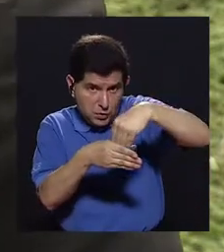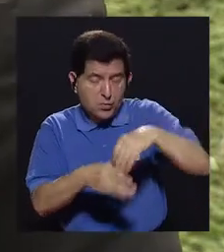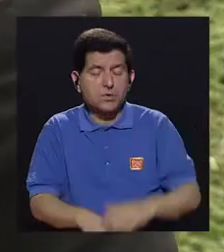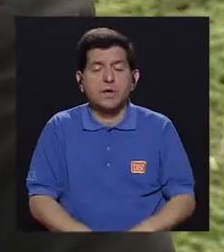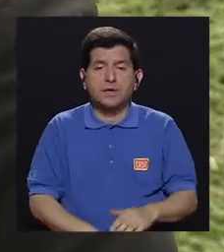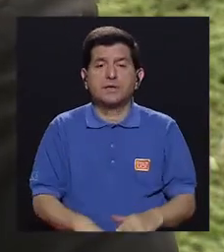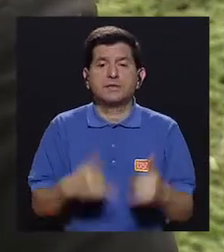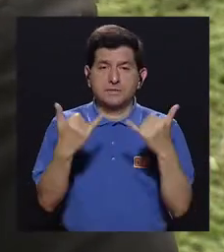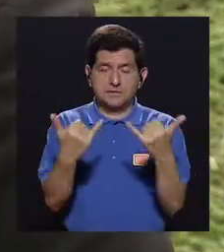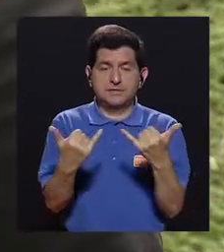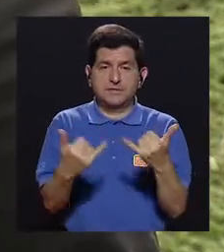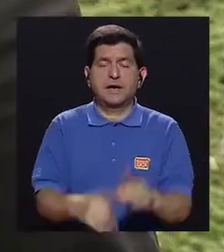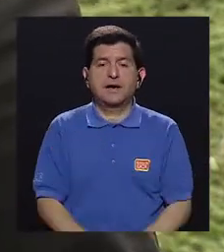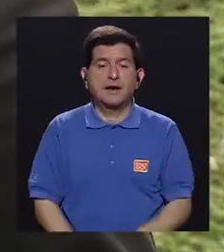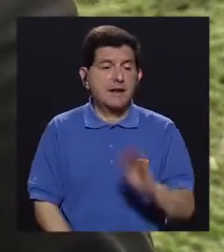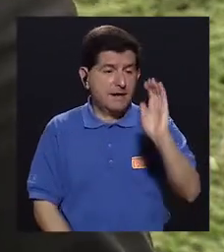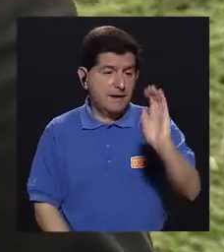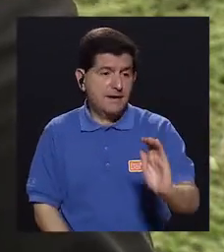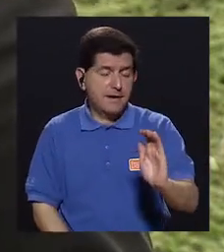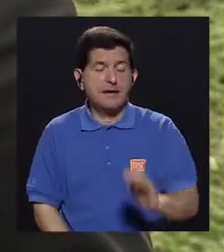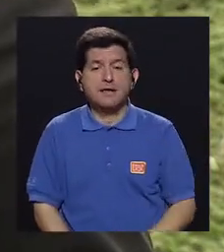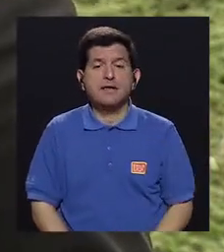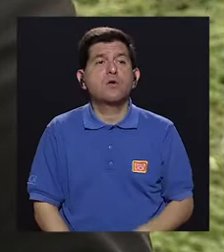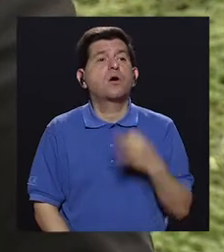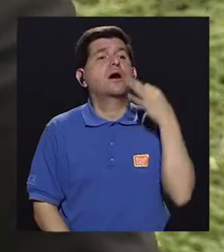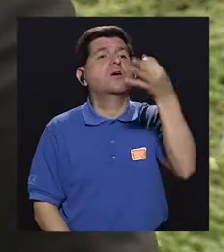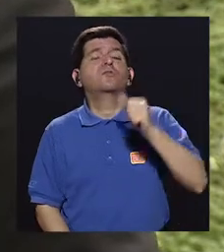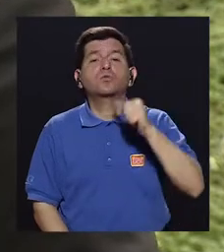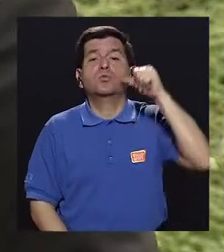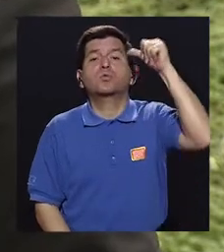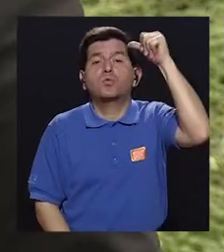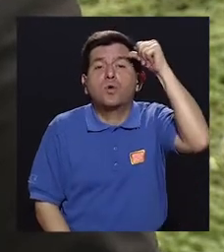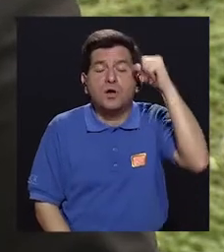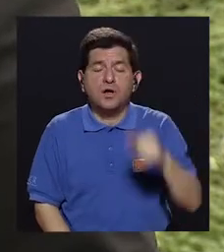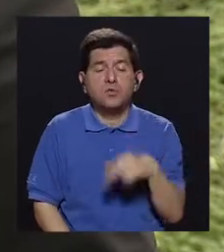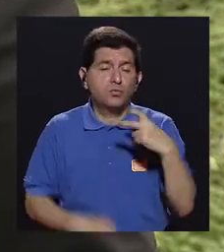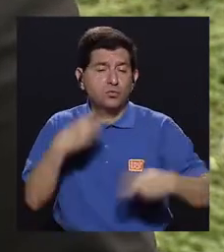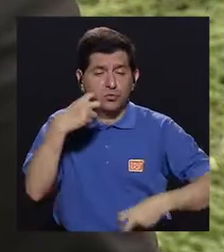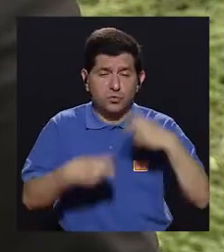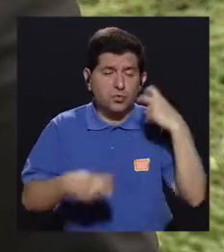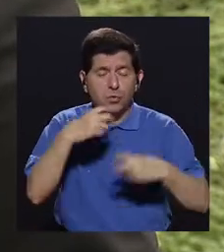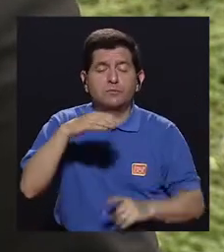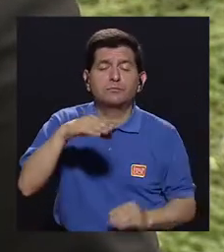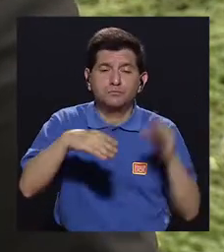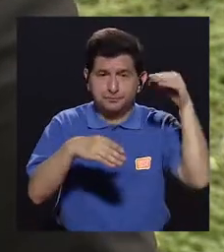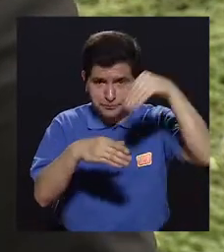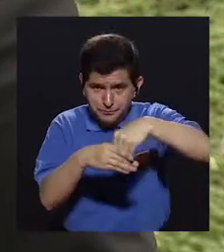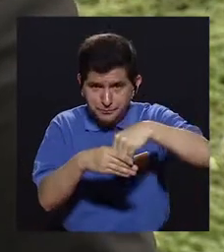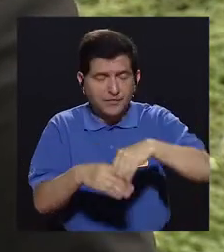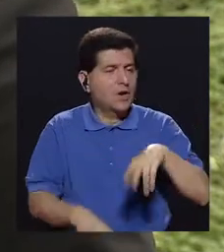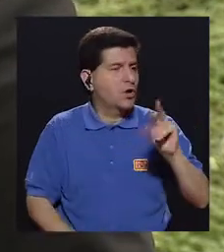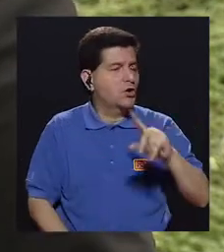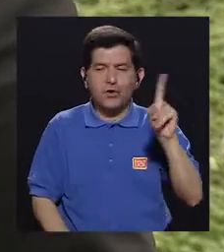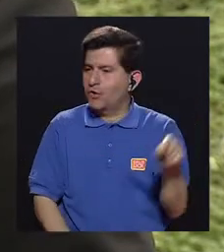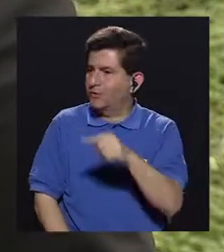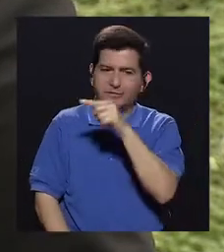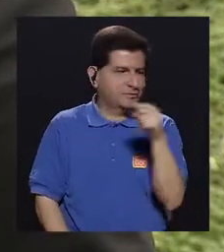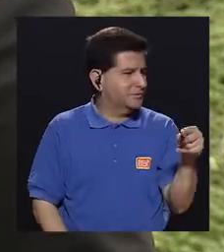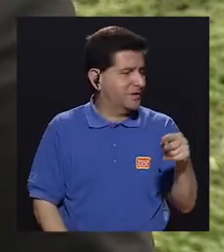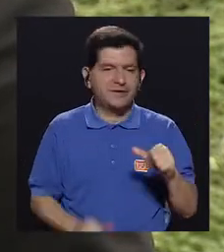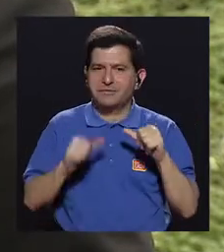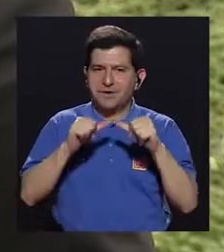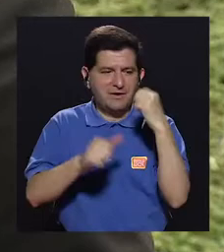o hace que este adulto o que este niño vaya a ser un adulto con toda esa problemática, porque no es algo que se quita